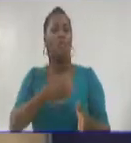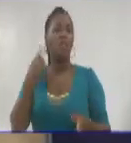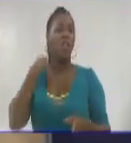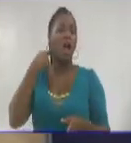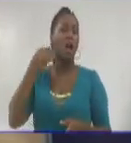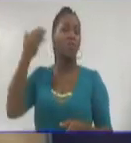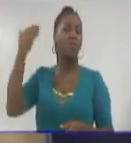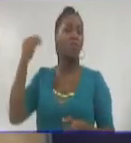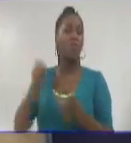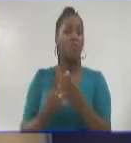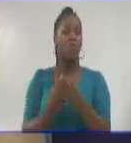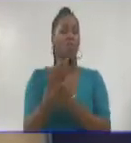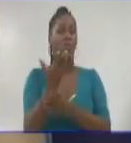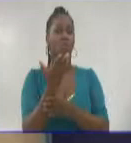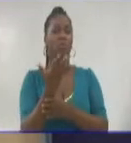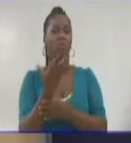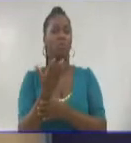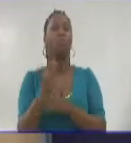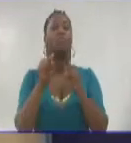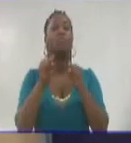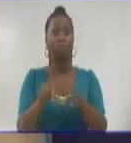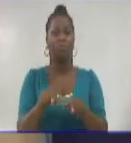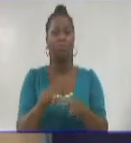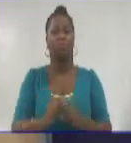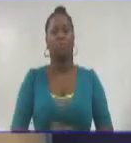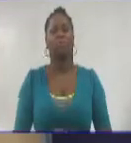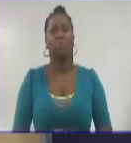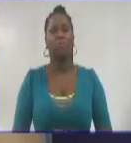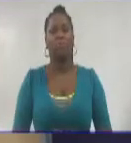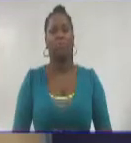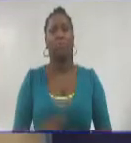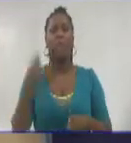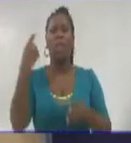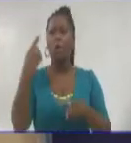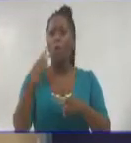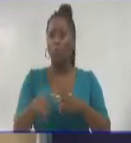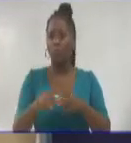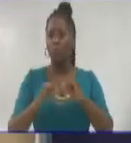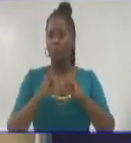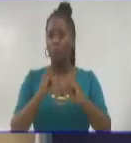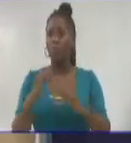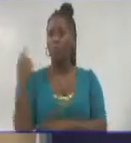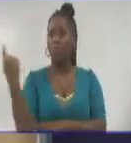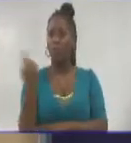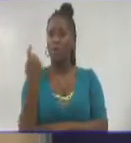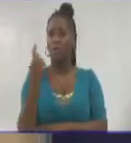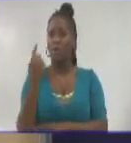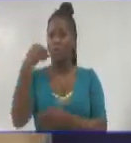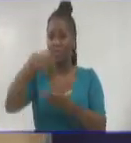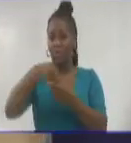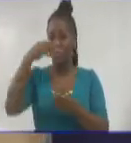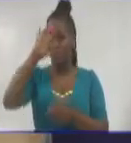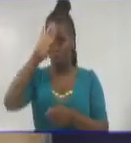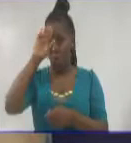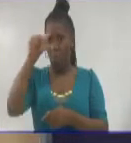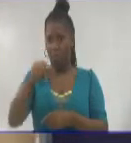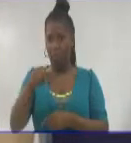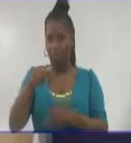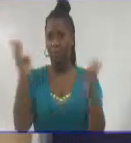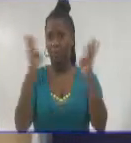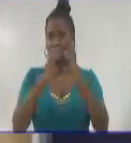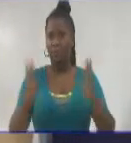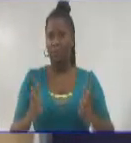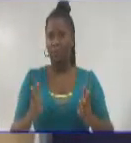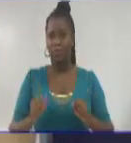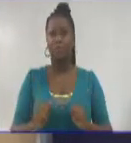fundación de este periódico Juventud Rebelde. Y otra de las noticias de carácter nacional que aparece en la red de redes es